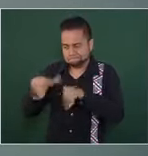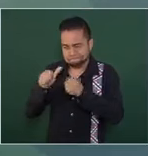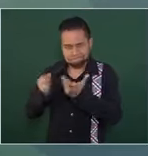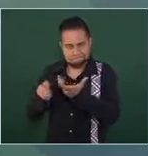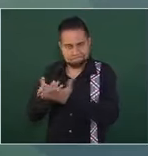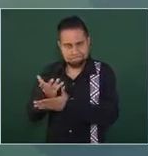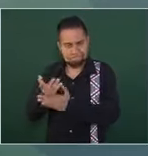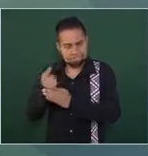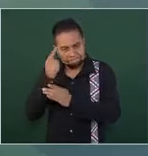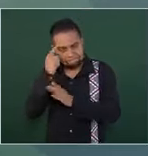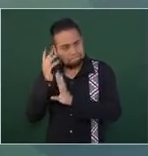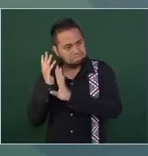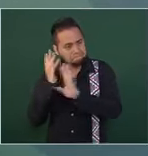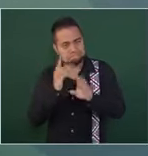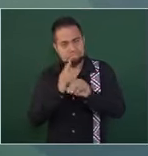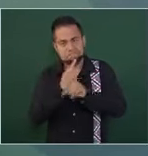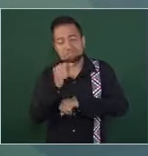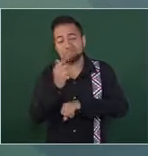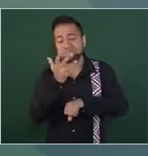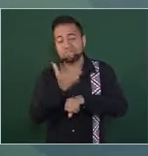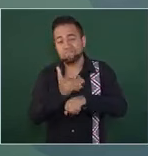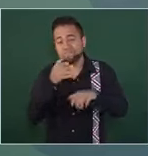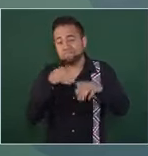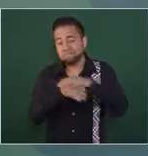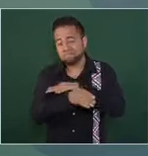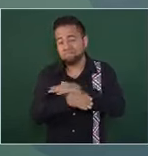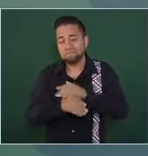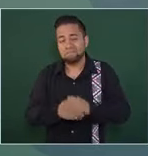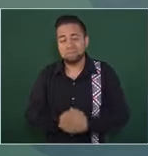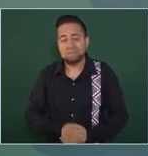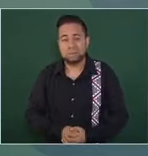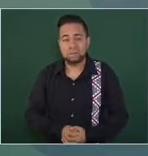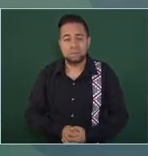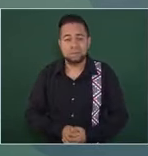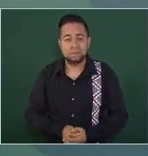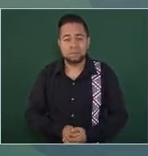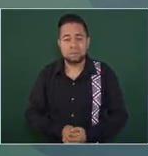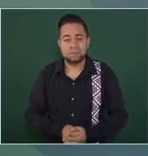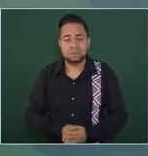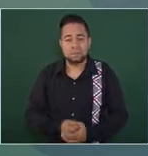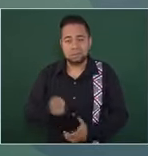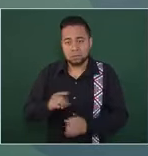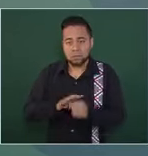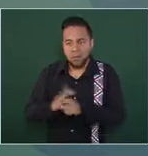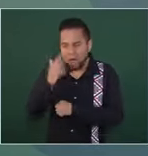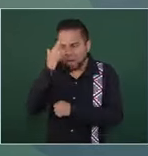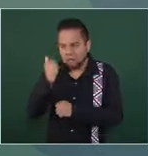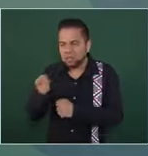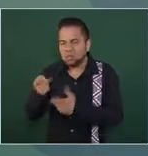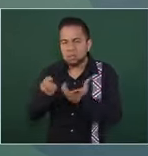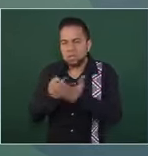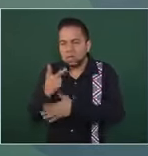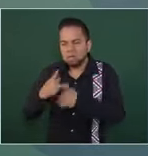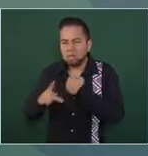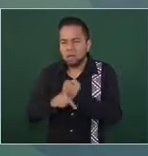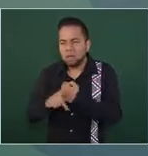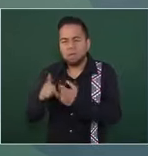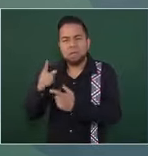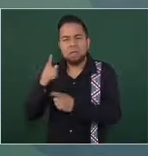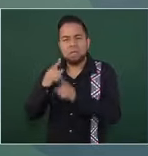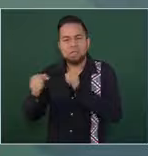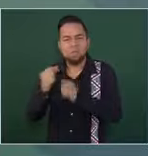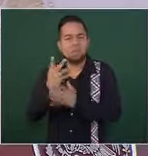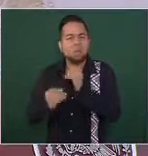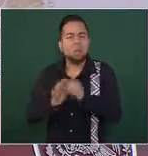en Estados Unidos entonces hay que atender las causas hay que